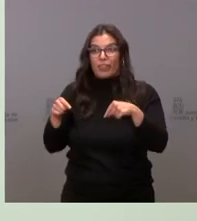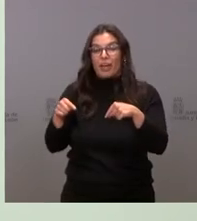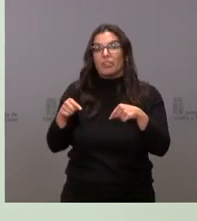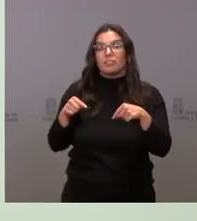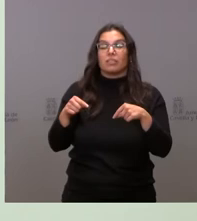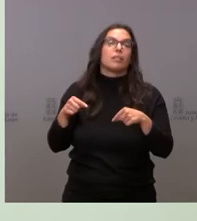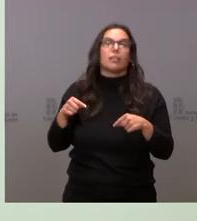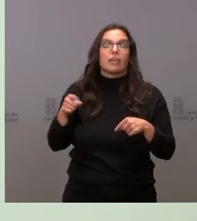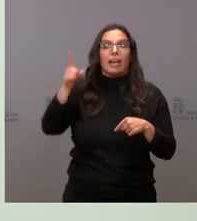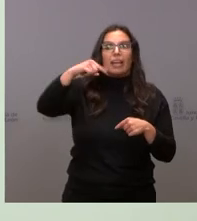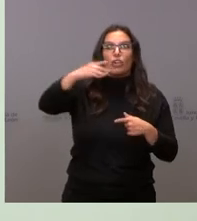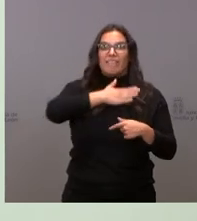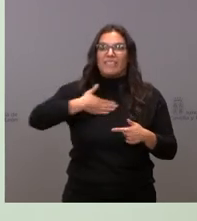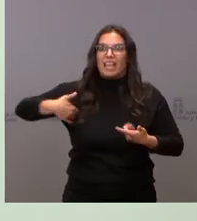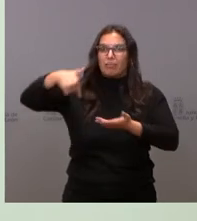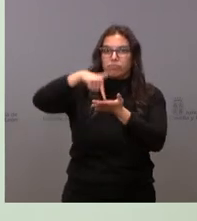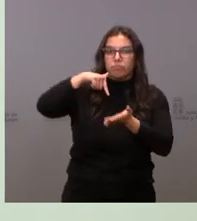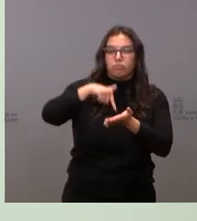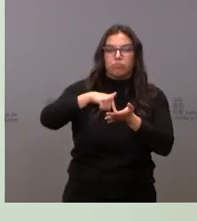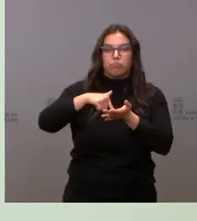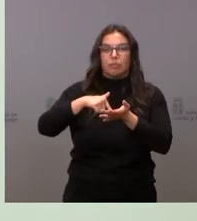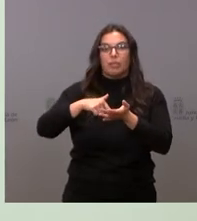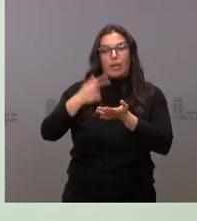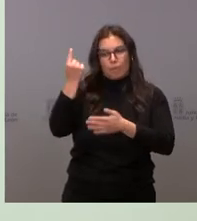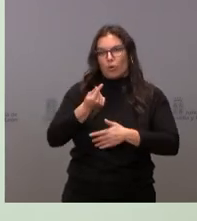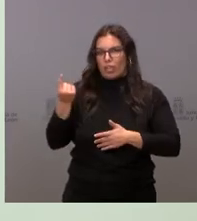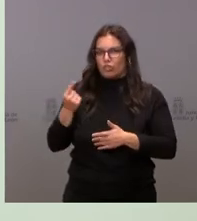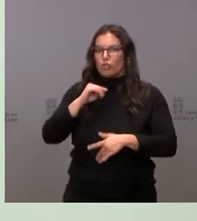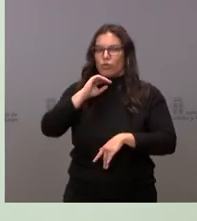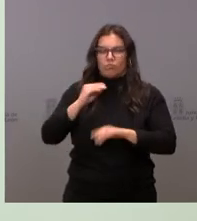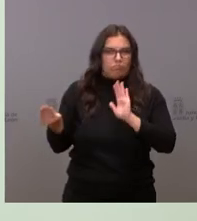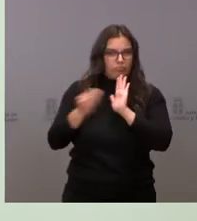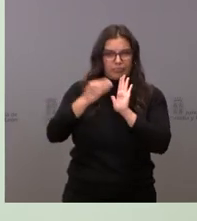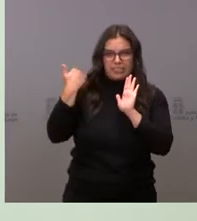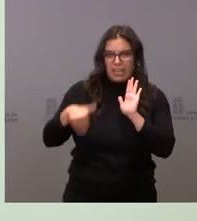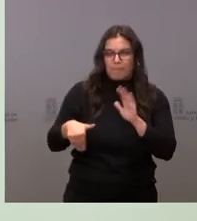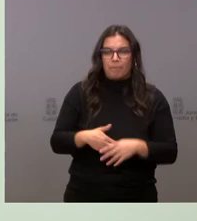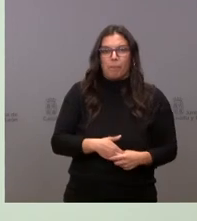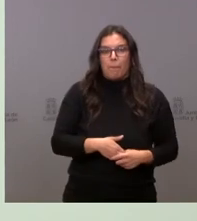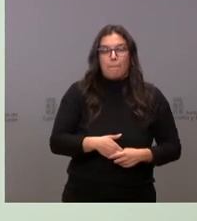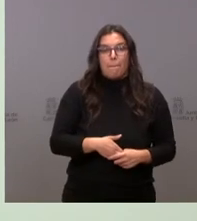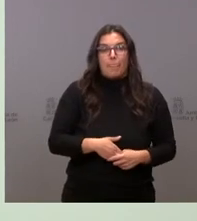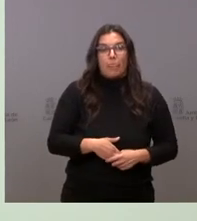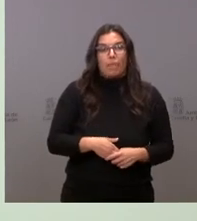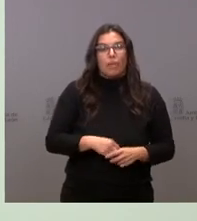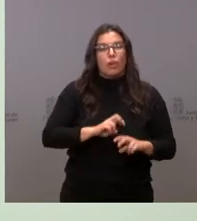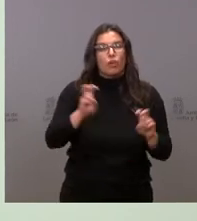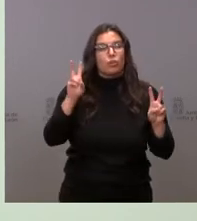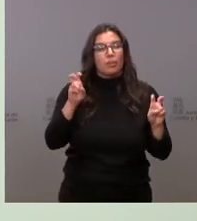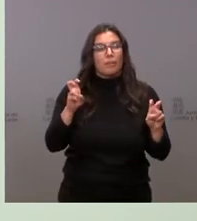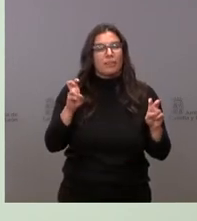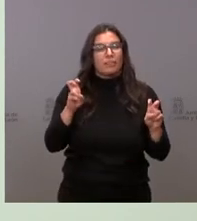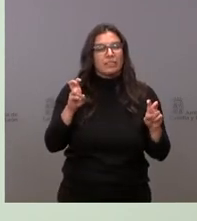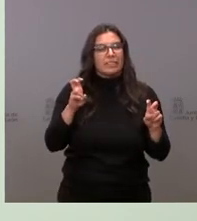todas las formaciones políticas territoriales está en este proyecto de presupuesto y respecto de la otra cuestión que